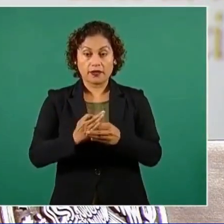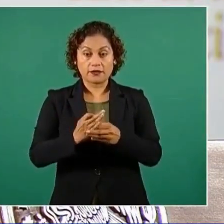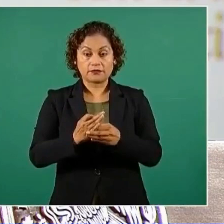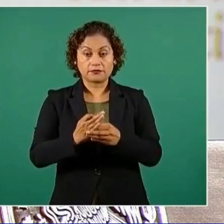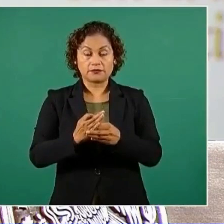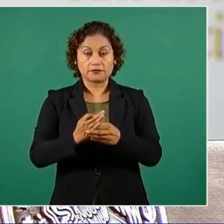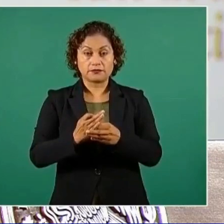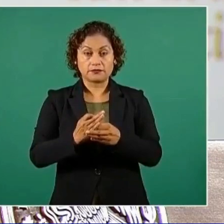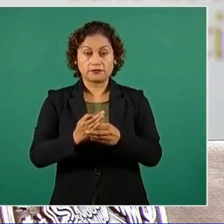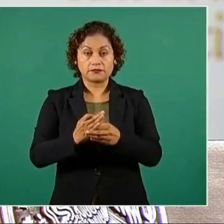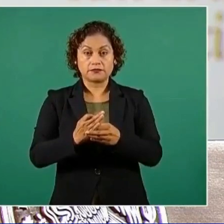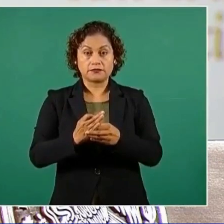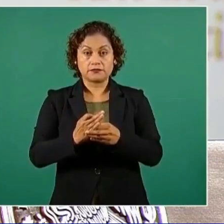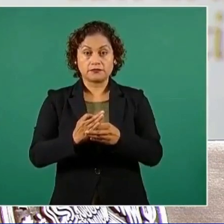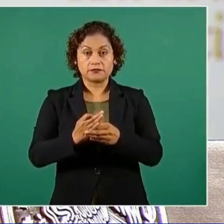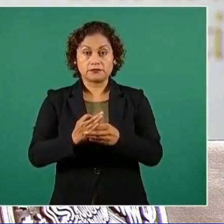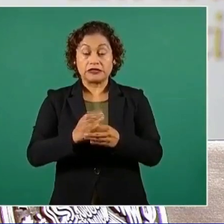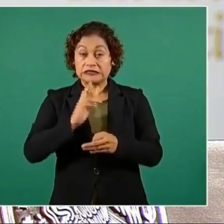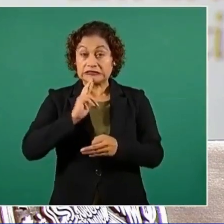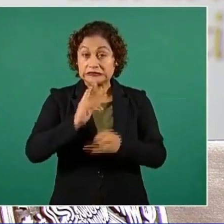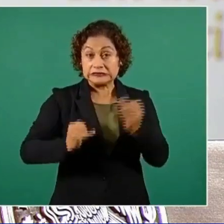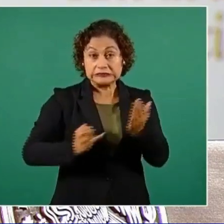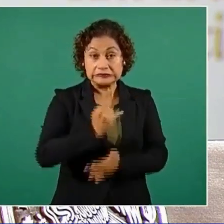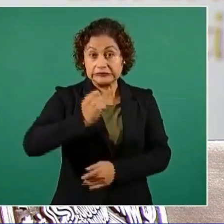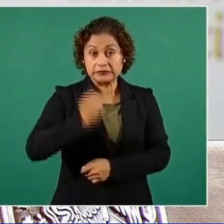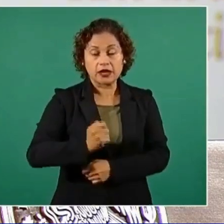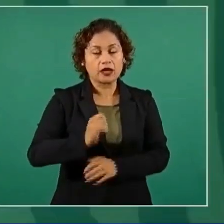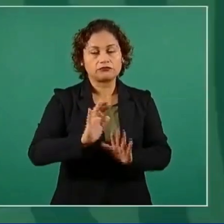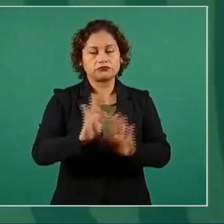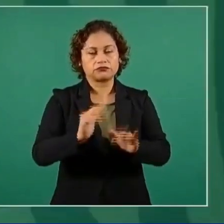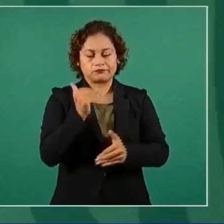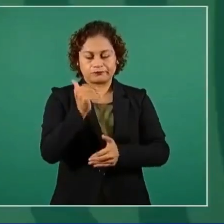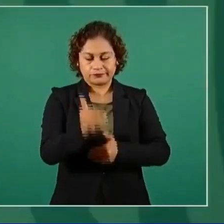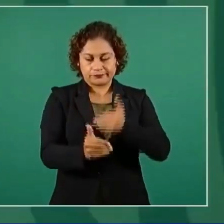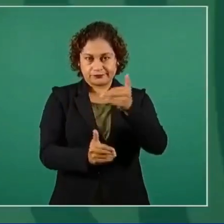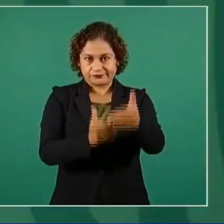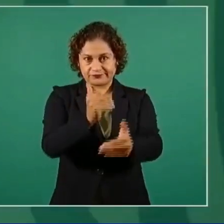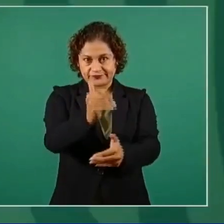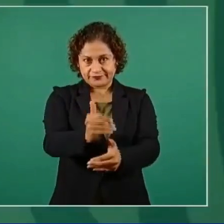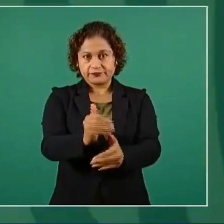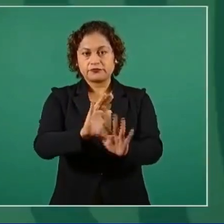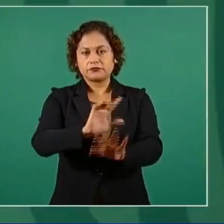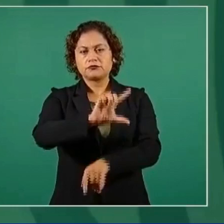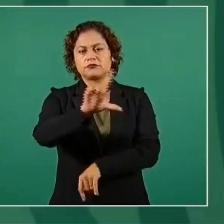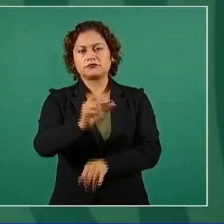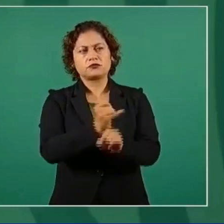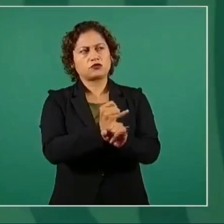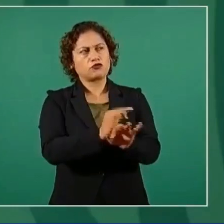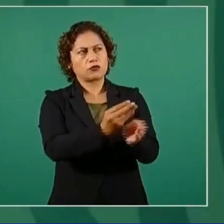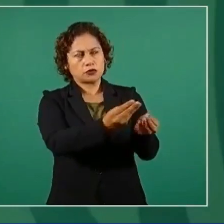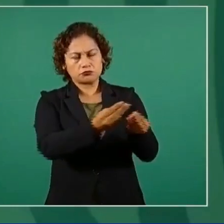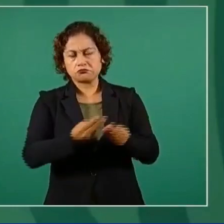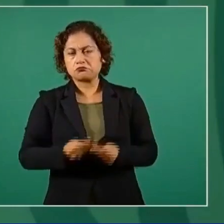pedir toda la información. Ya estas empresas pues hacen armas